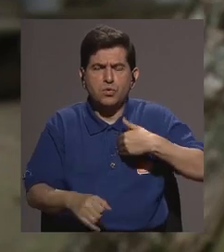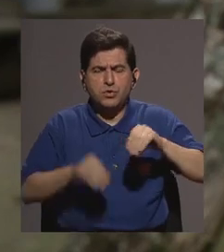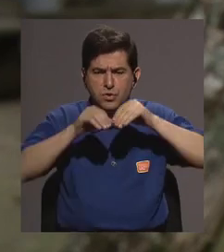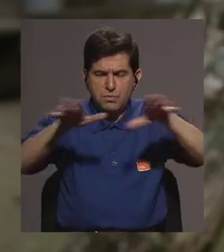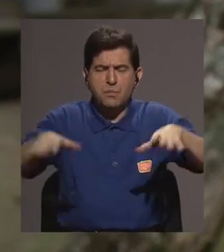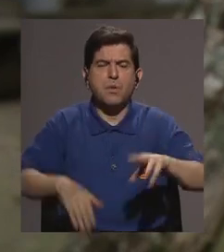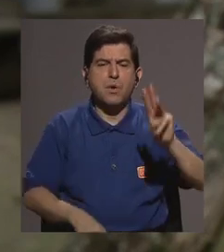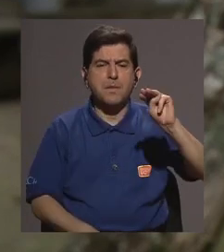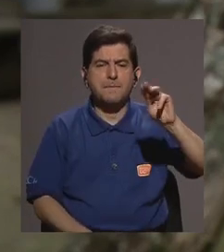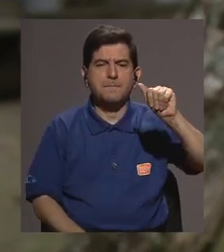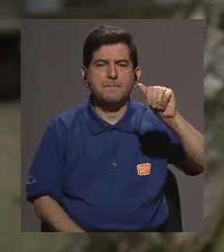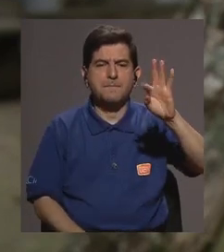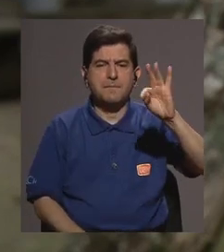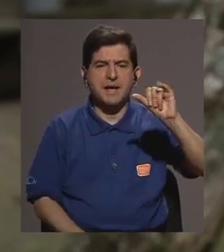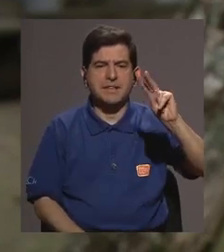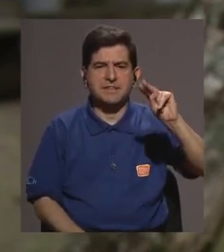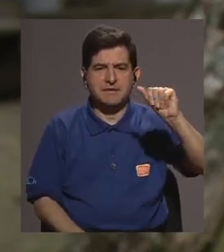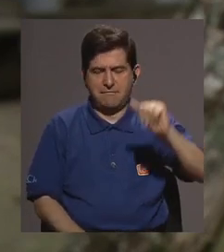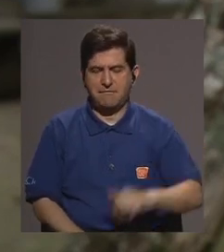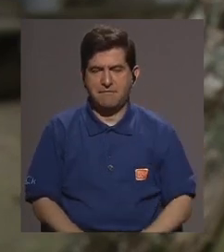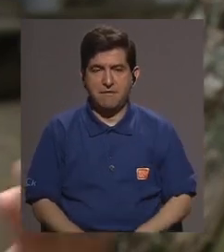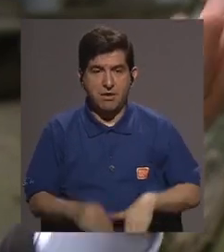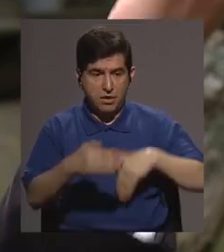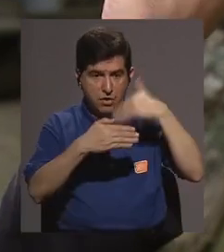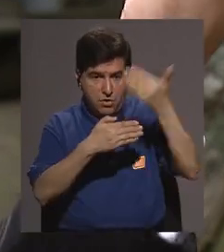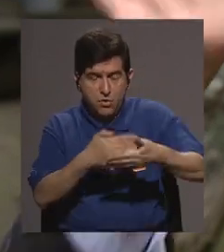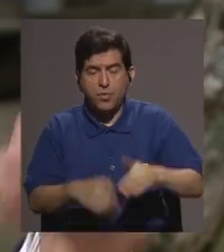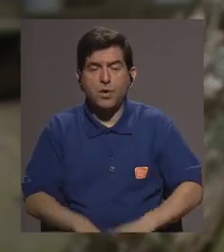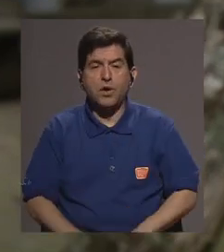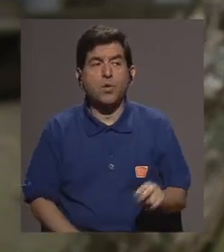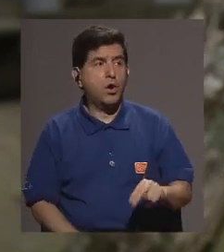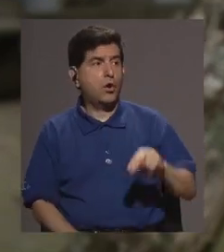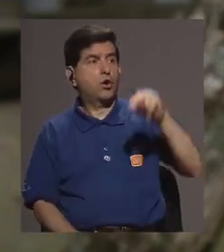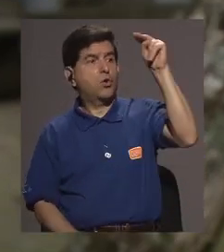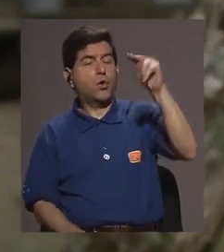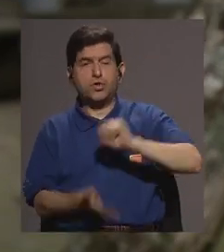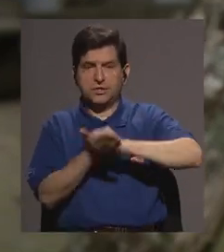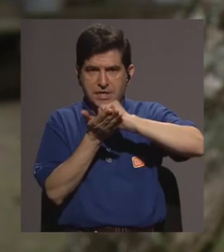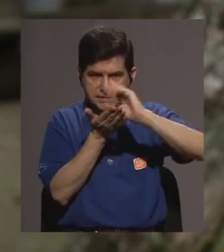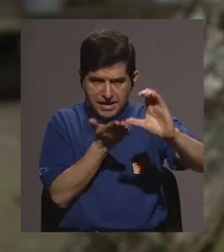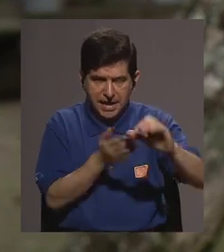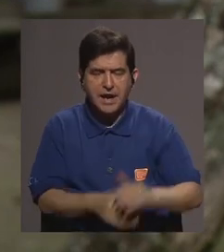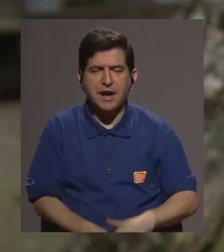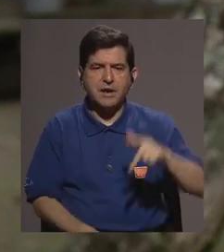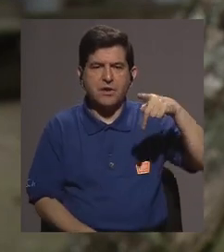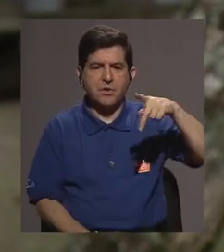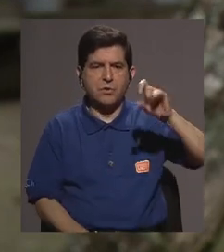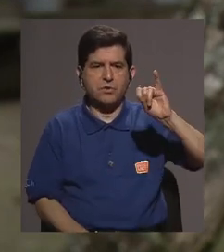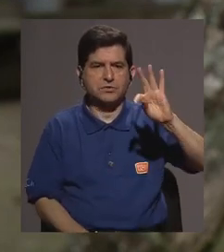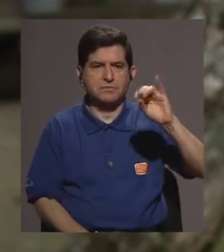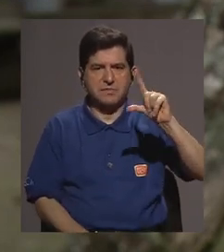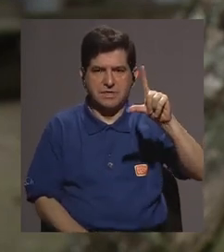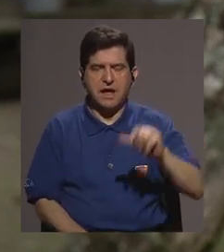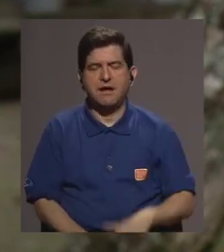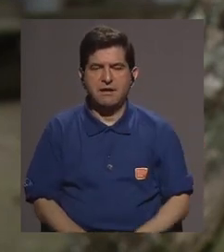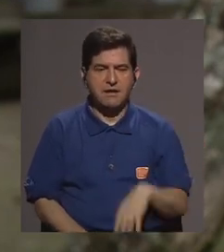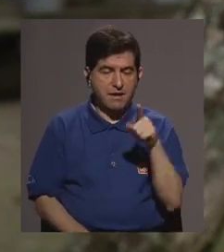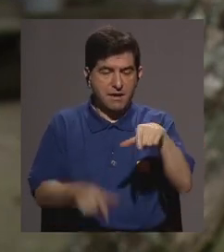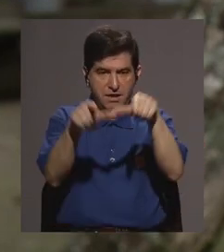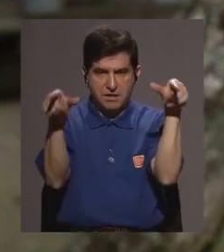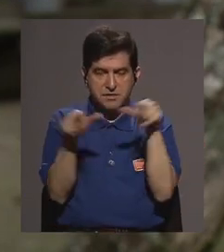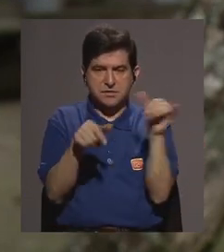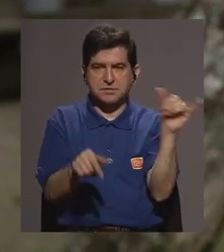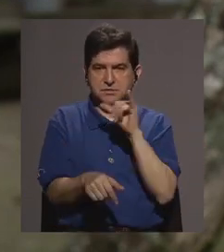tuvo transmisión fue Matina luego pues estamos en la zona norte la zona de San Carlos Pital esa zona